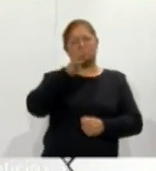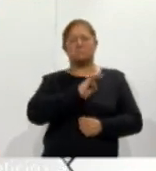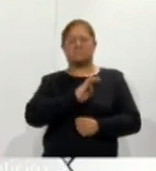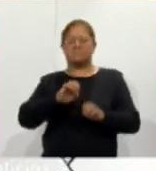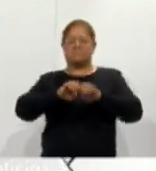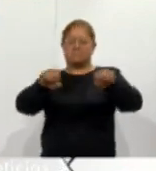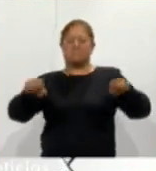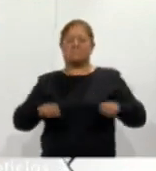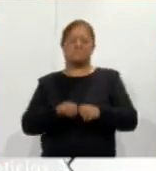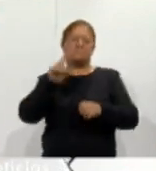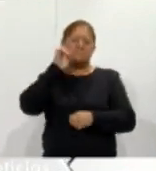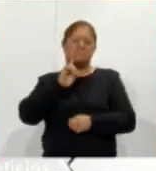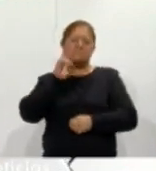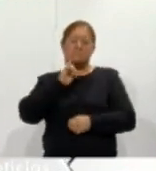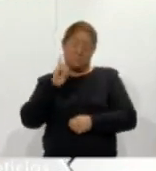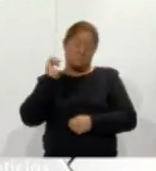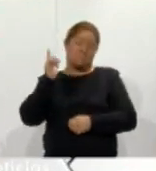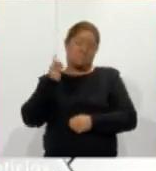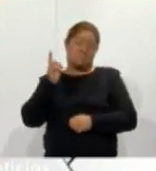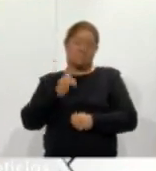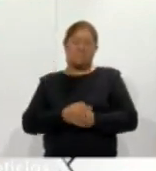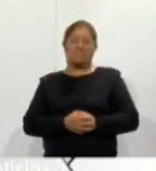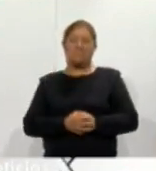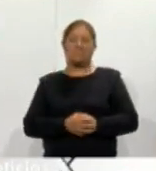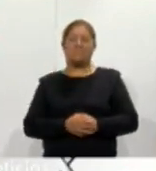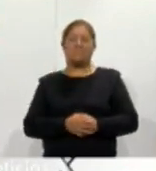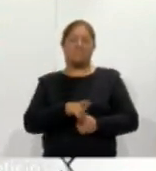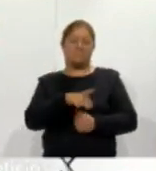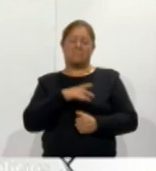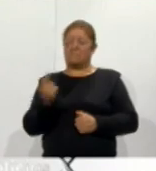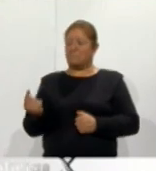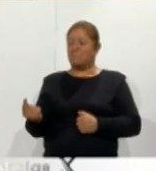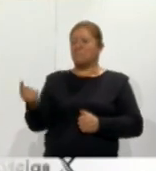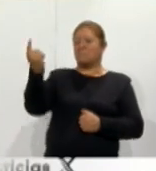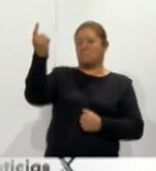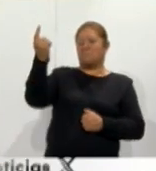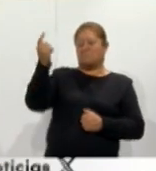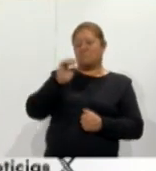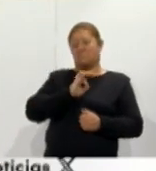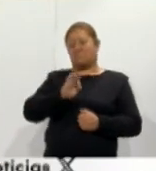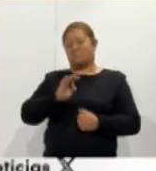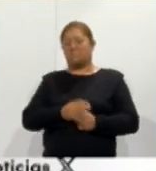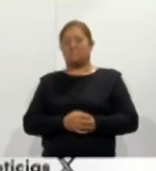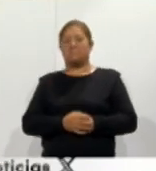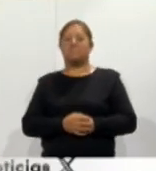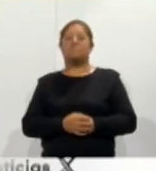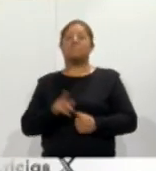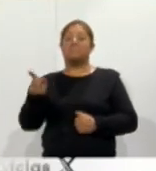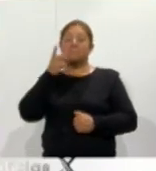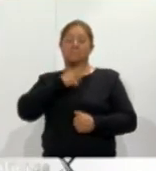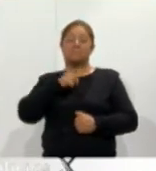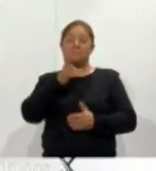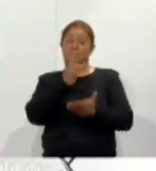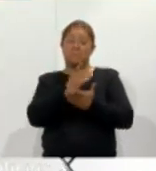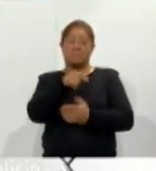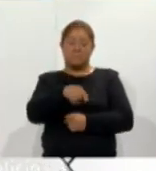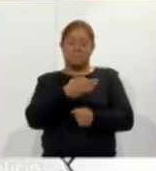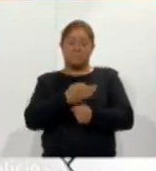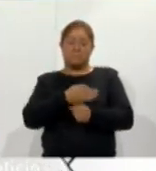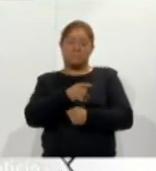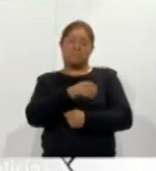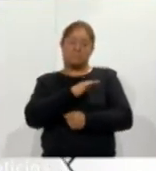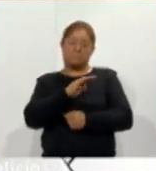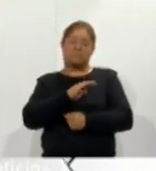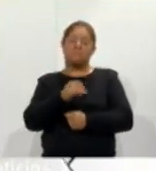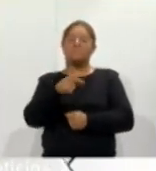formar nuestro equipo por lo menos tener las ya más grandecitas en el softball expuso que solo en esta categoría se permite la incorporación de